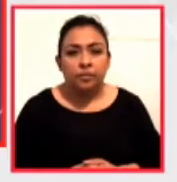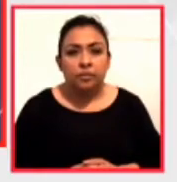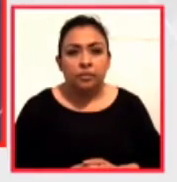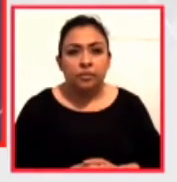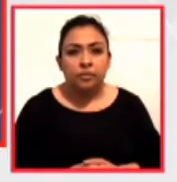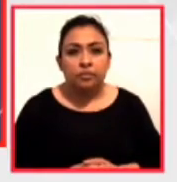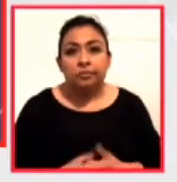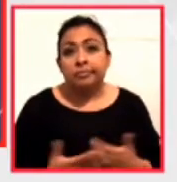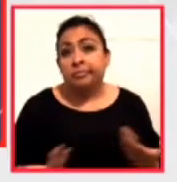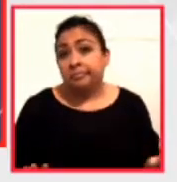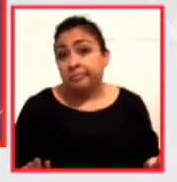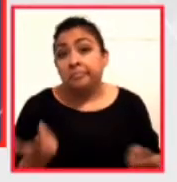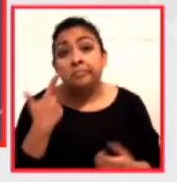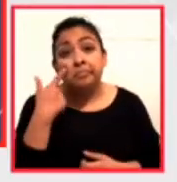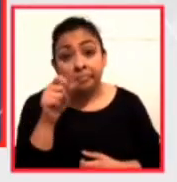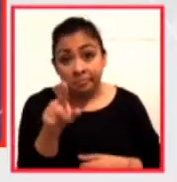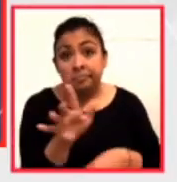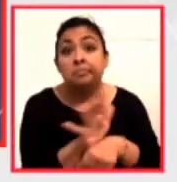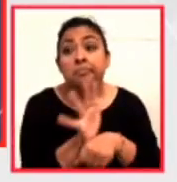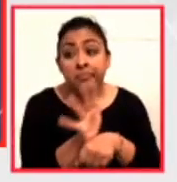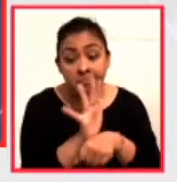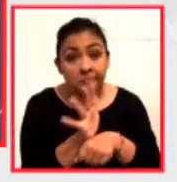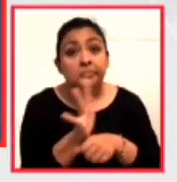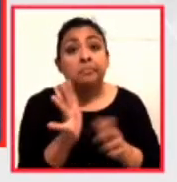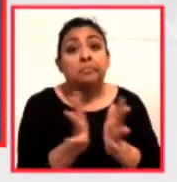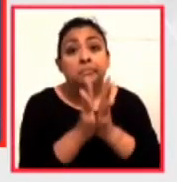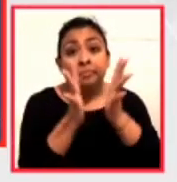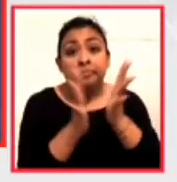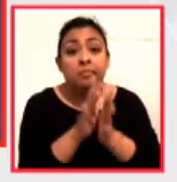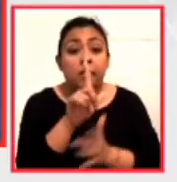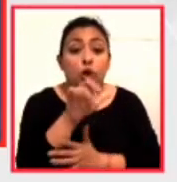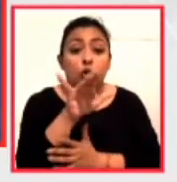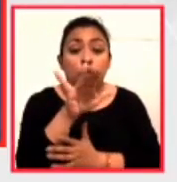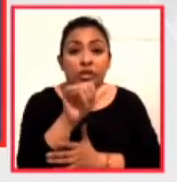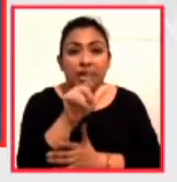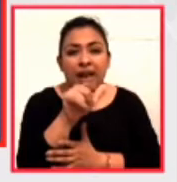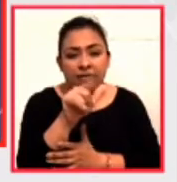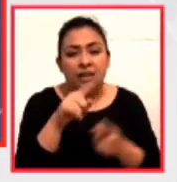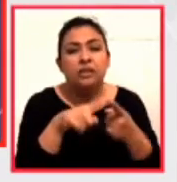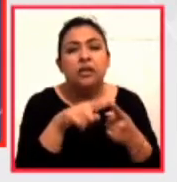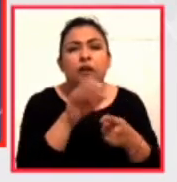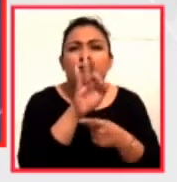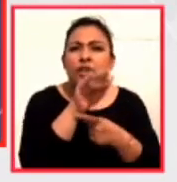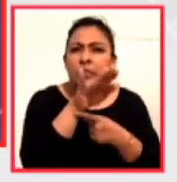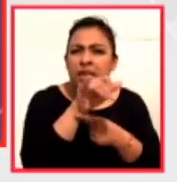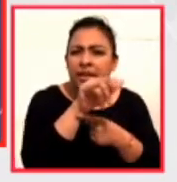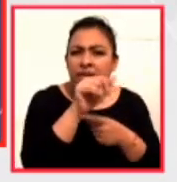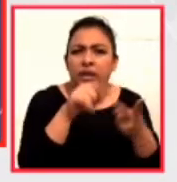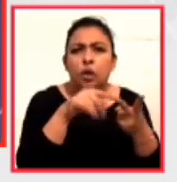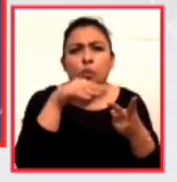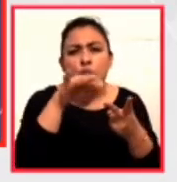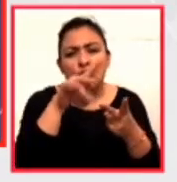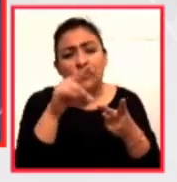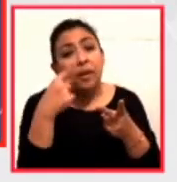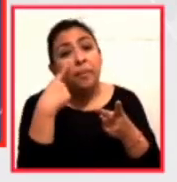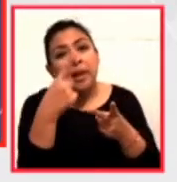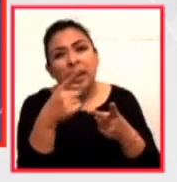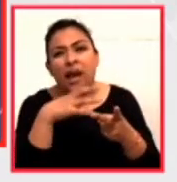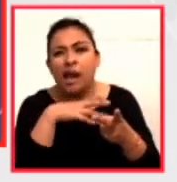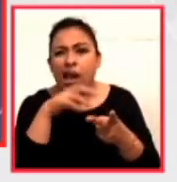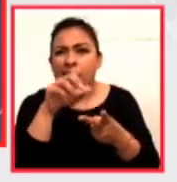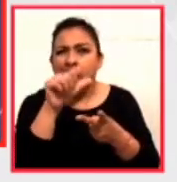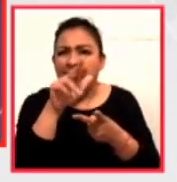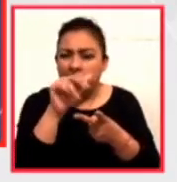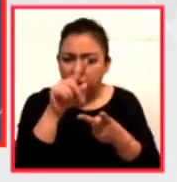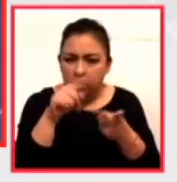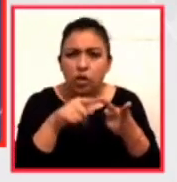y bueno ya también las películas donde participa Lucía Álvarez están en Film y Latino y en Movie por ahí está La Reina de la Noche Principio y Fin